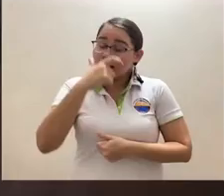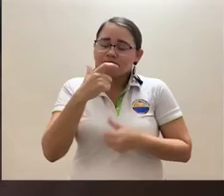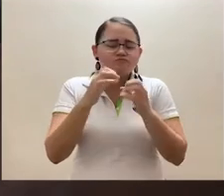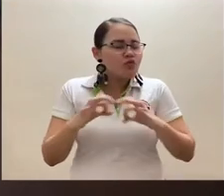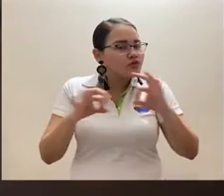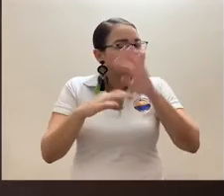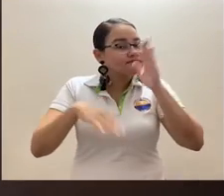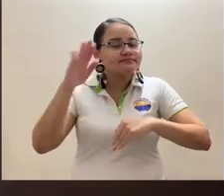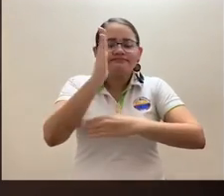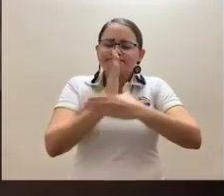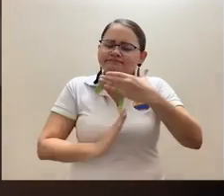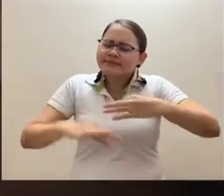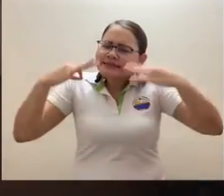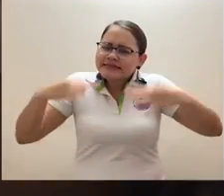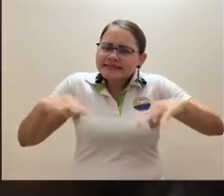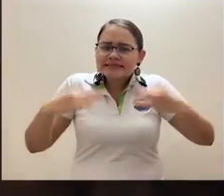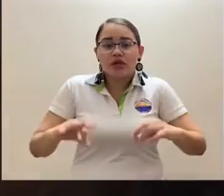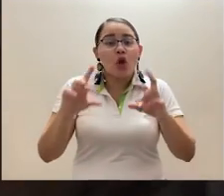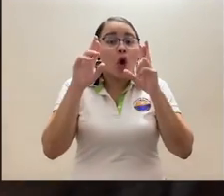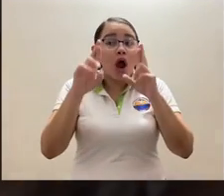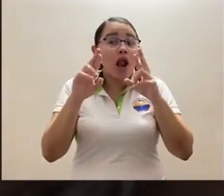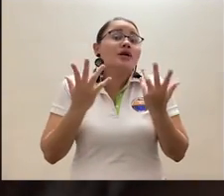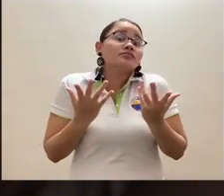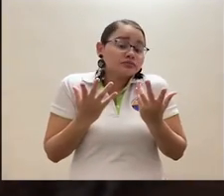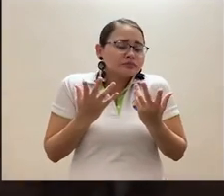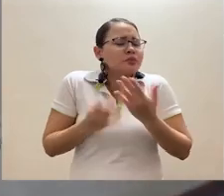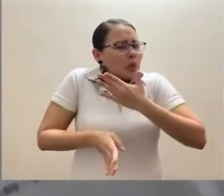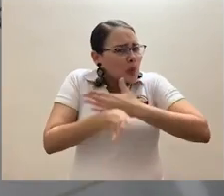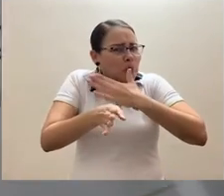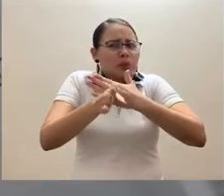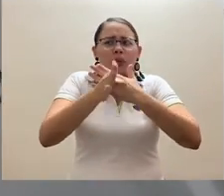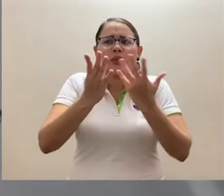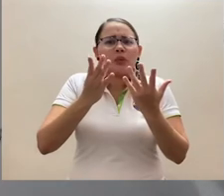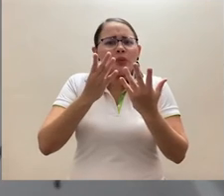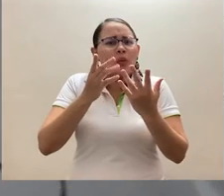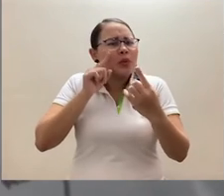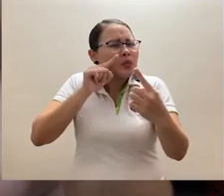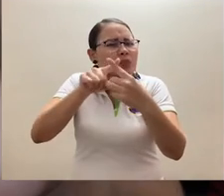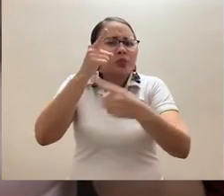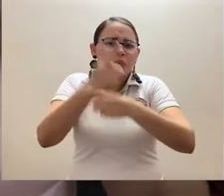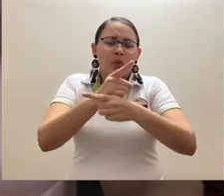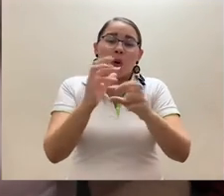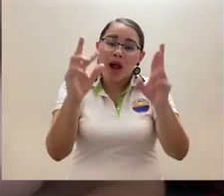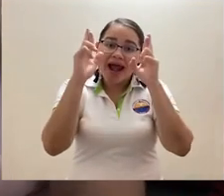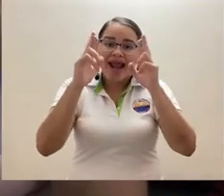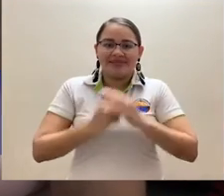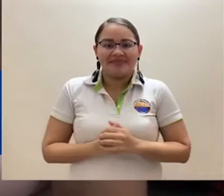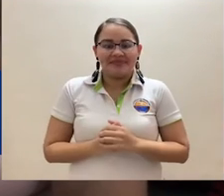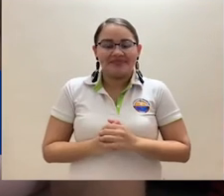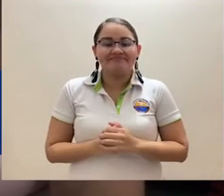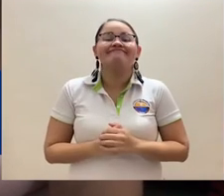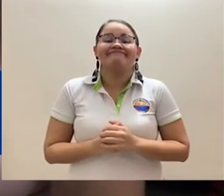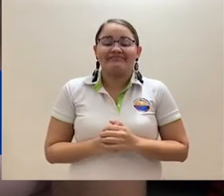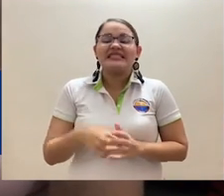humildad. Y que bueno, que siga adelante con todos sus proyectos, sus pensamientos, que quiere seguir adelante. Que saque adelante la Universidad